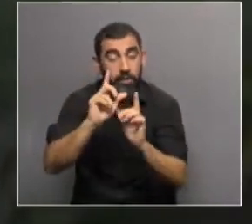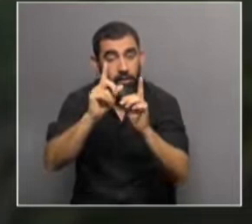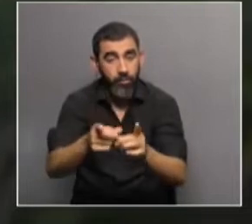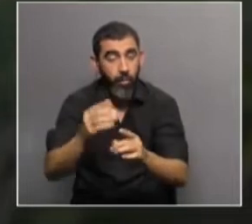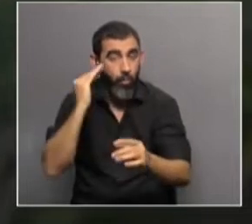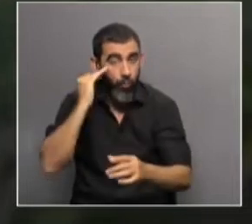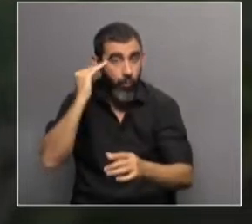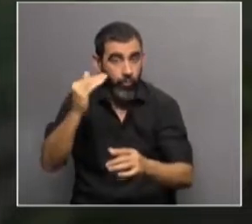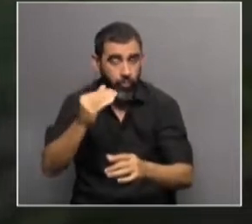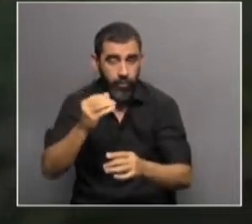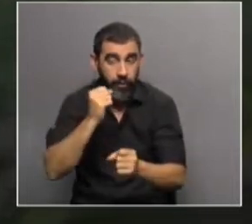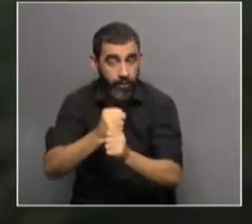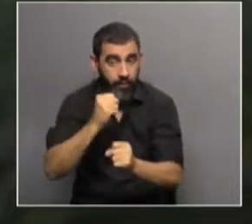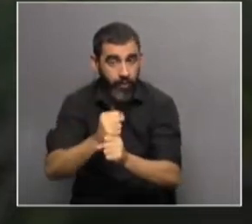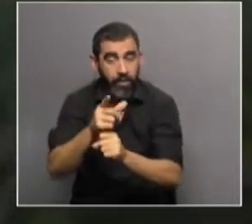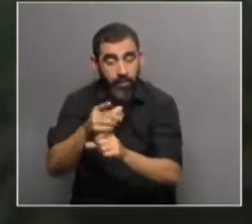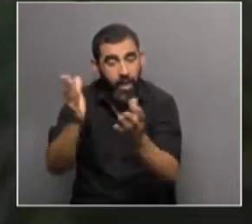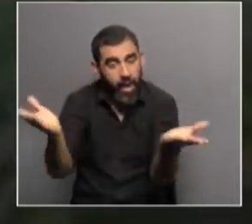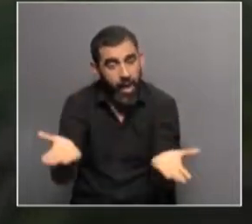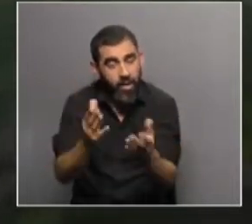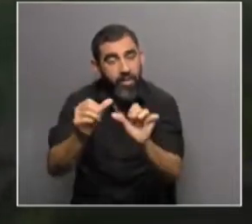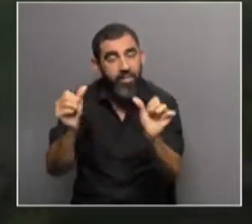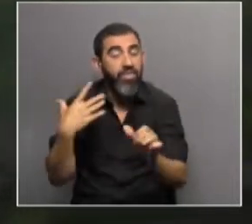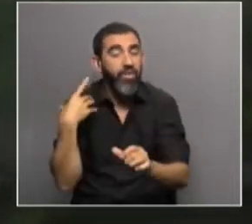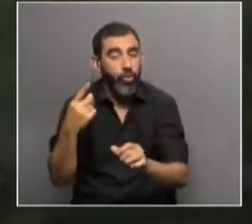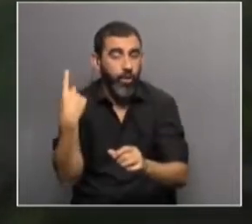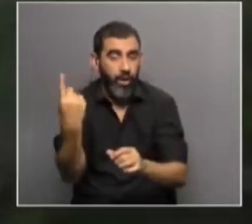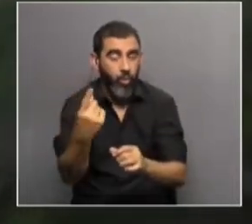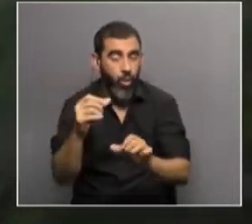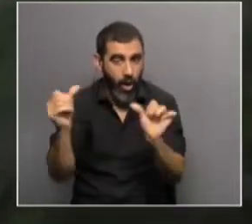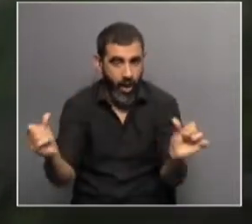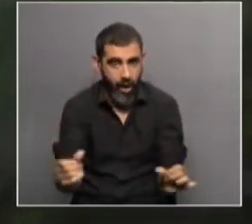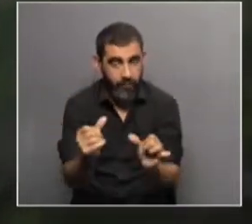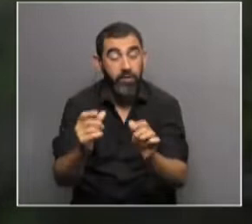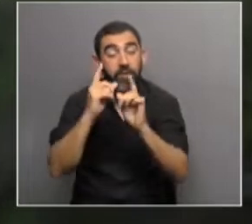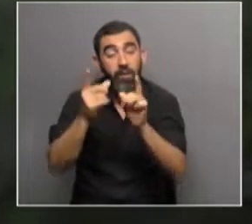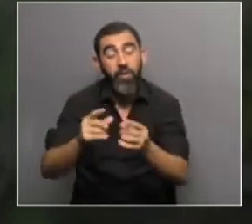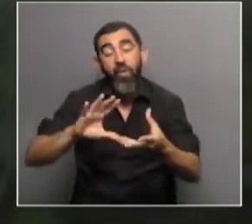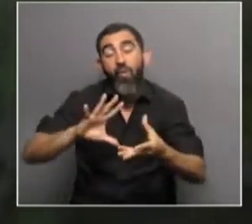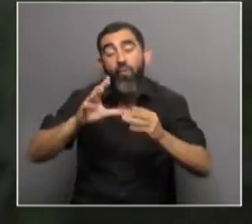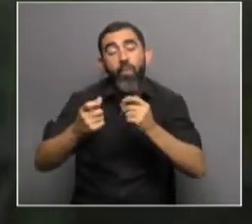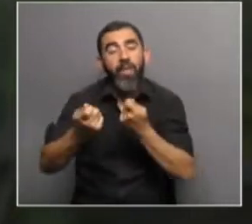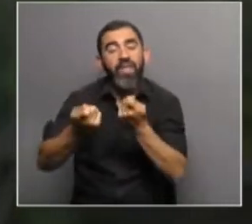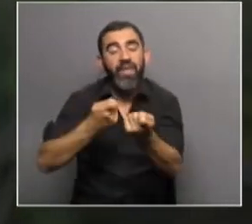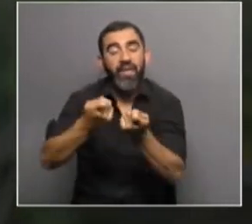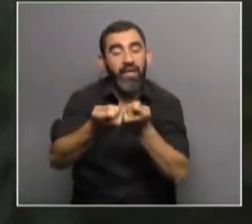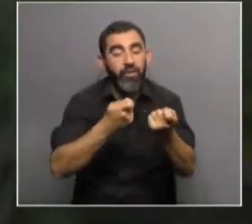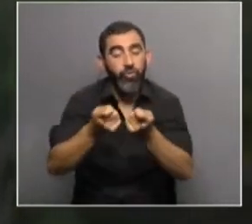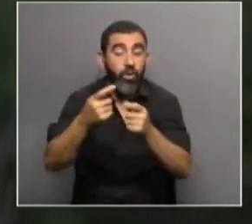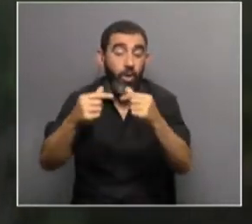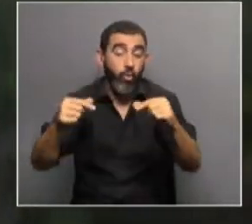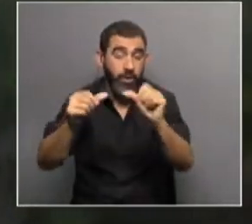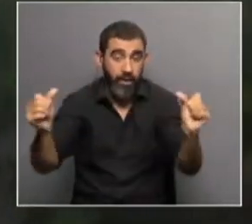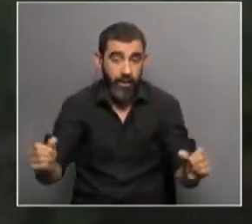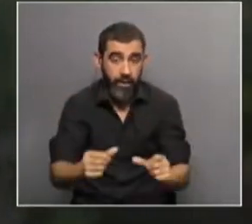son los profesores de alta dedicación los que generan, los directores de esas maestrías, tenemos también esa forma de gestionar aquello que hacemos